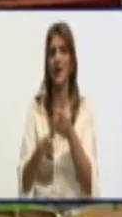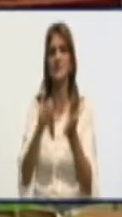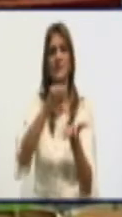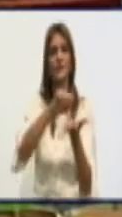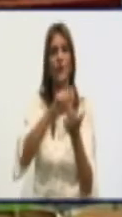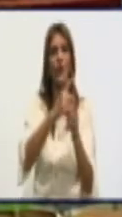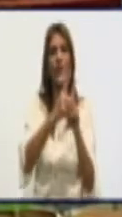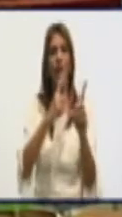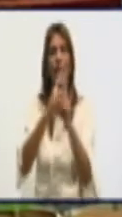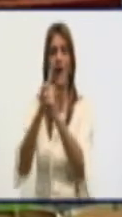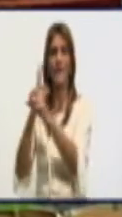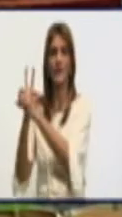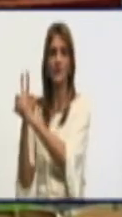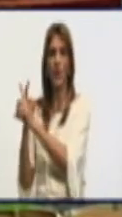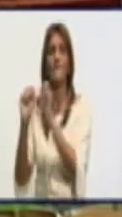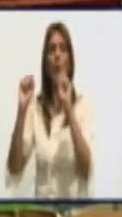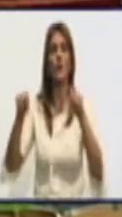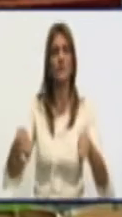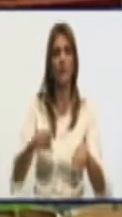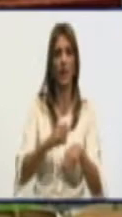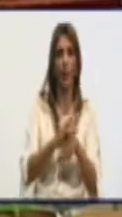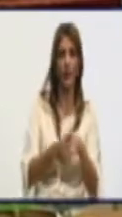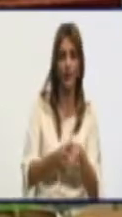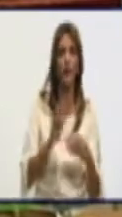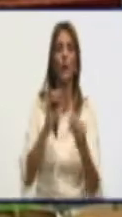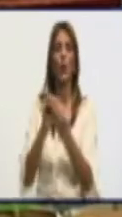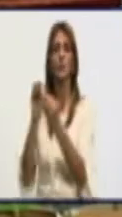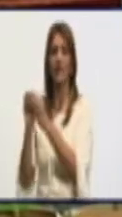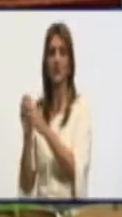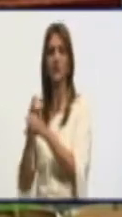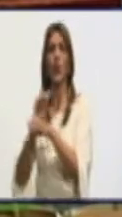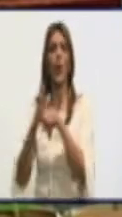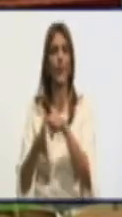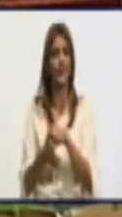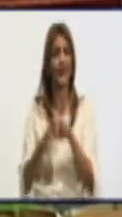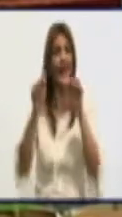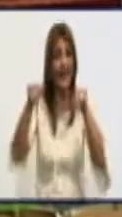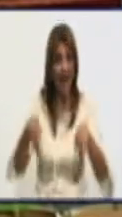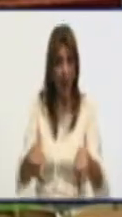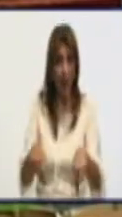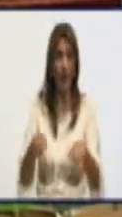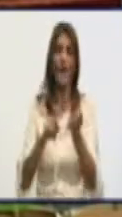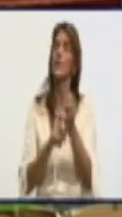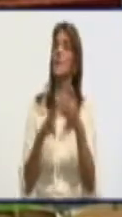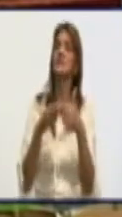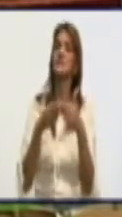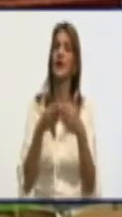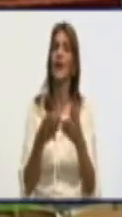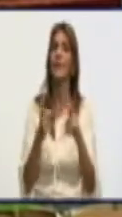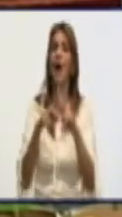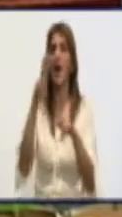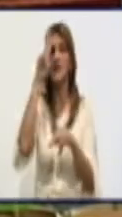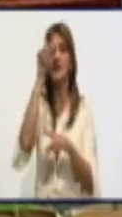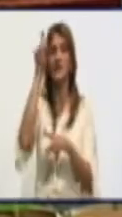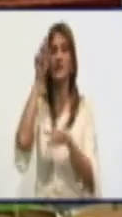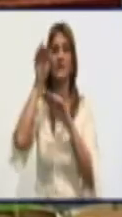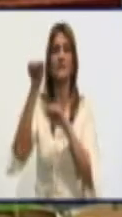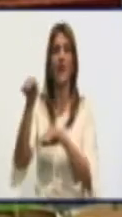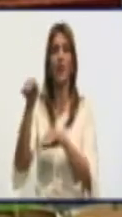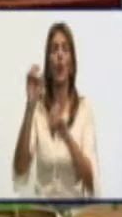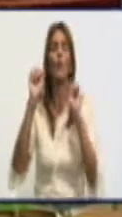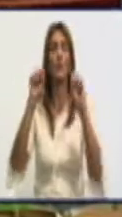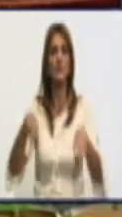ingresan los sospechosos y se ingresan los contactos. Para darle un dato, en este minuto, en Granma, están ingresados como